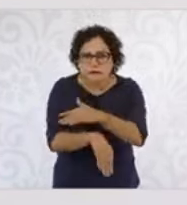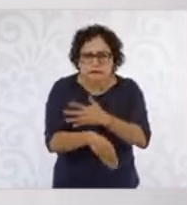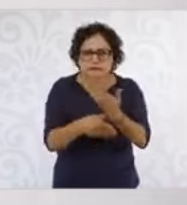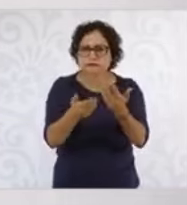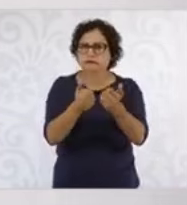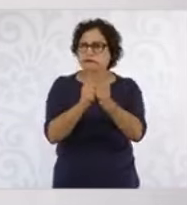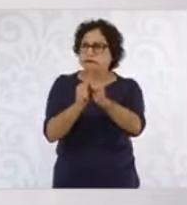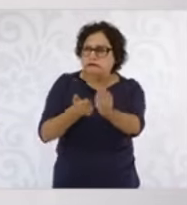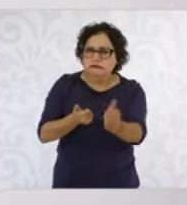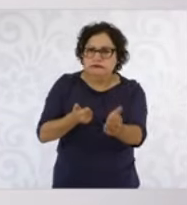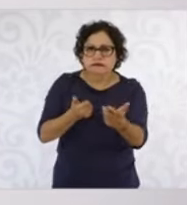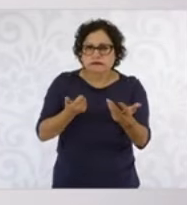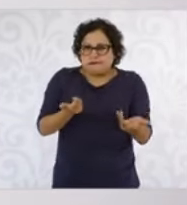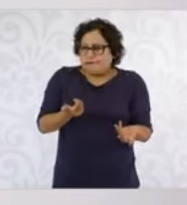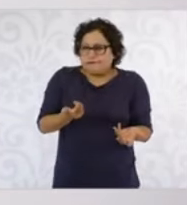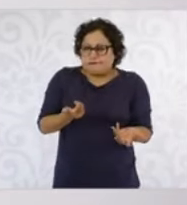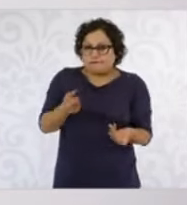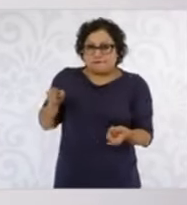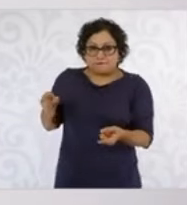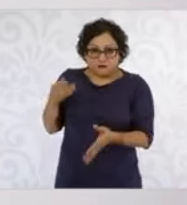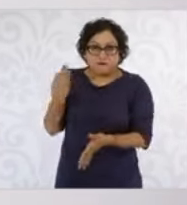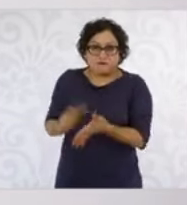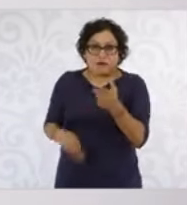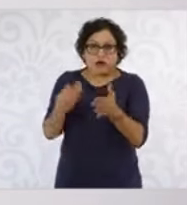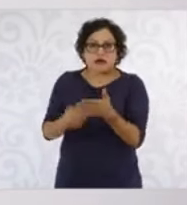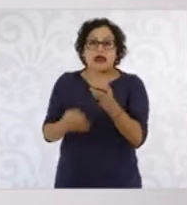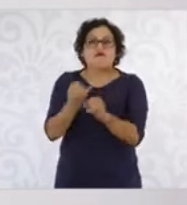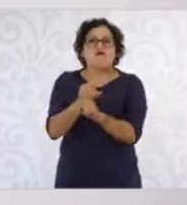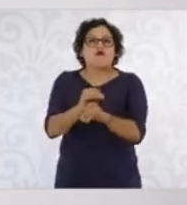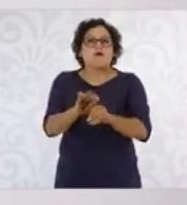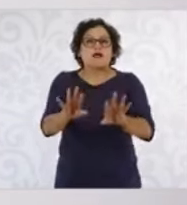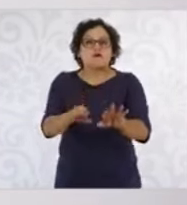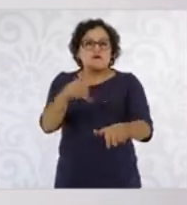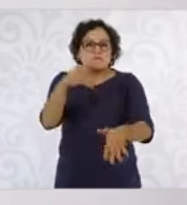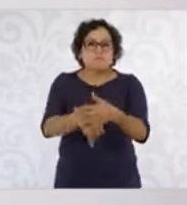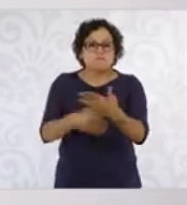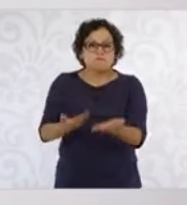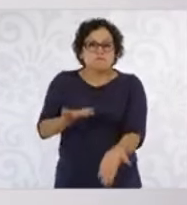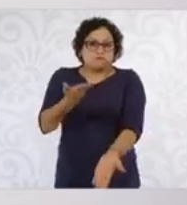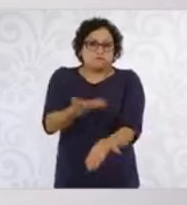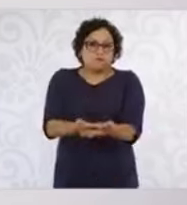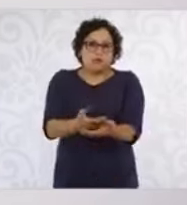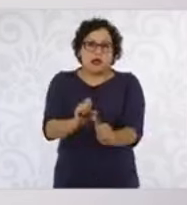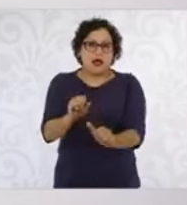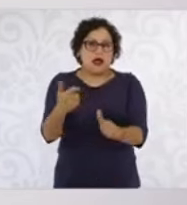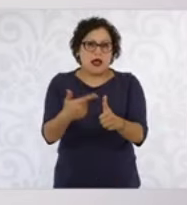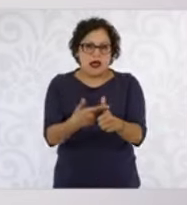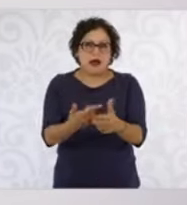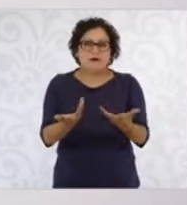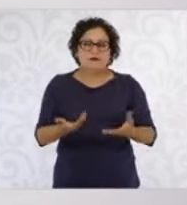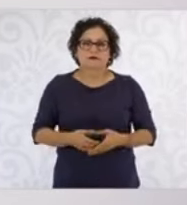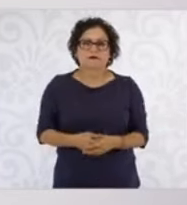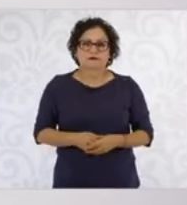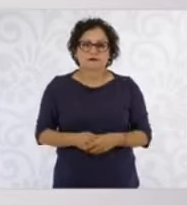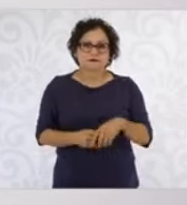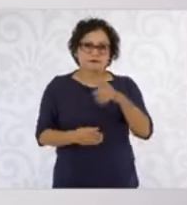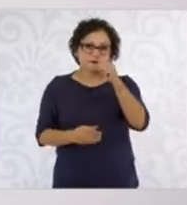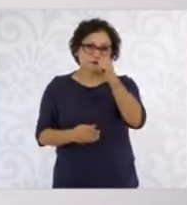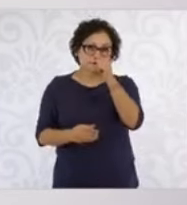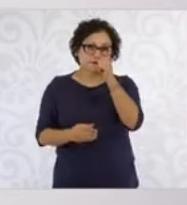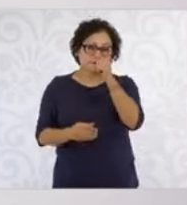o pruebas para ello. Muchas veces estas